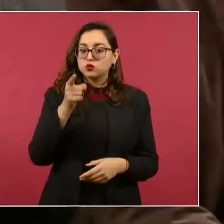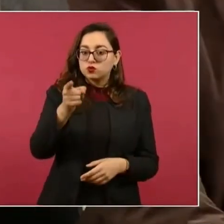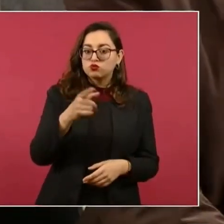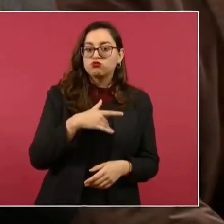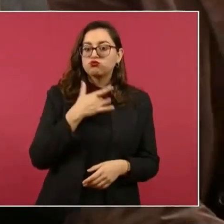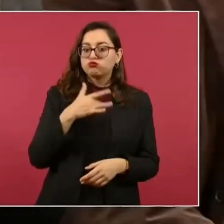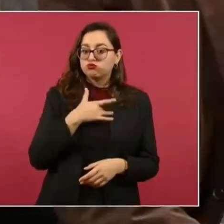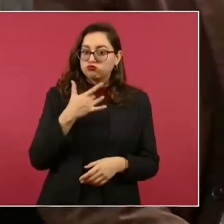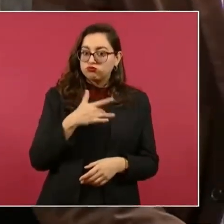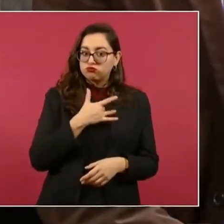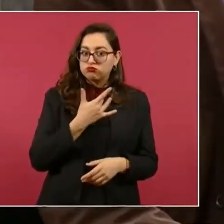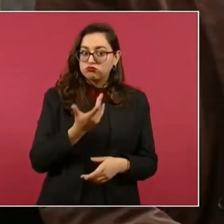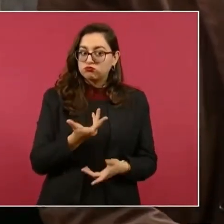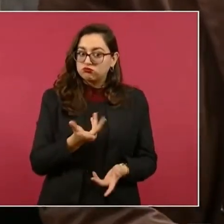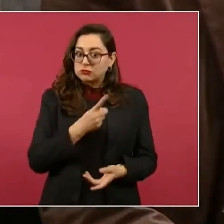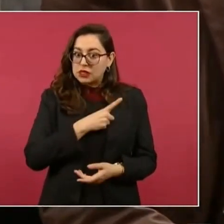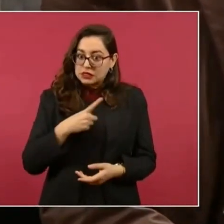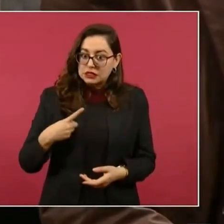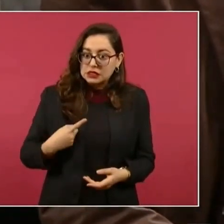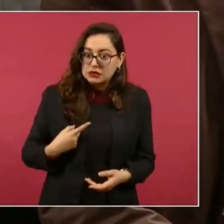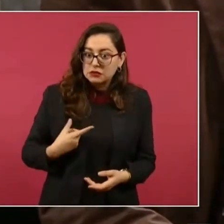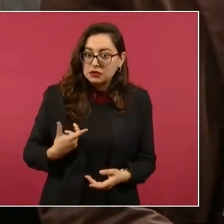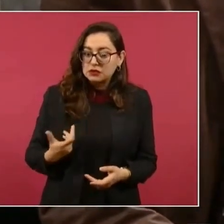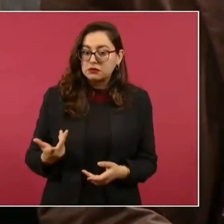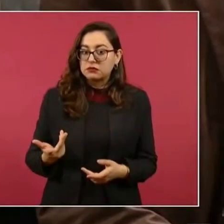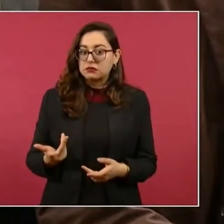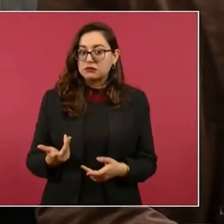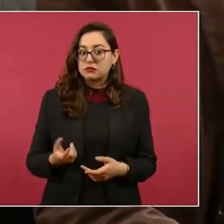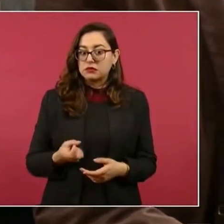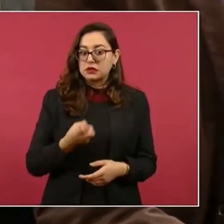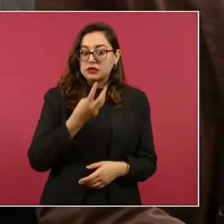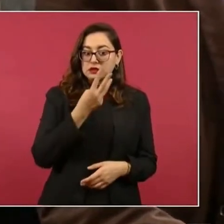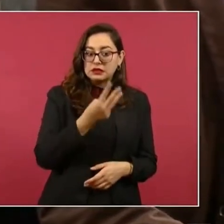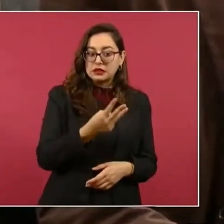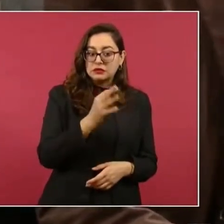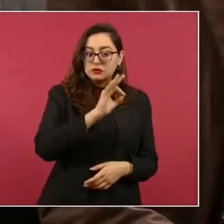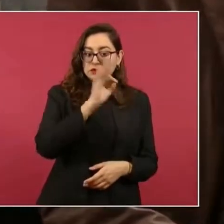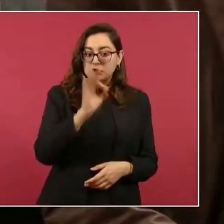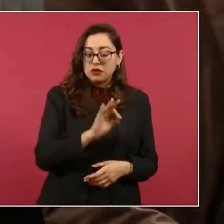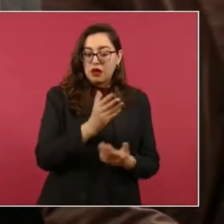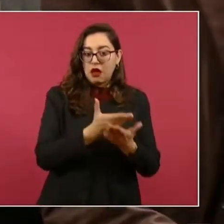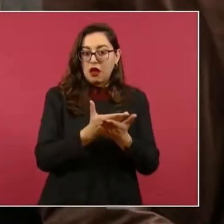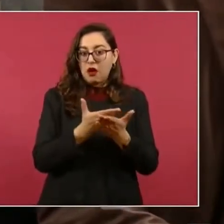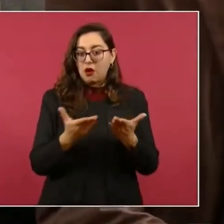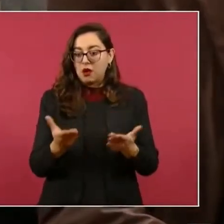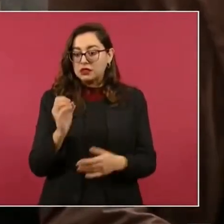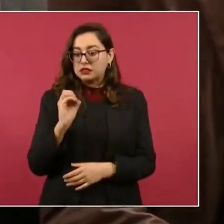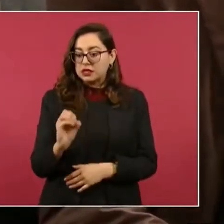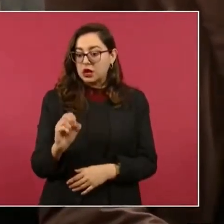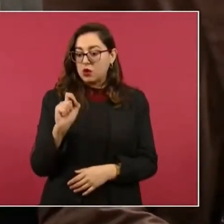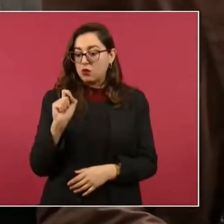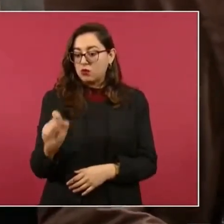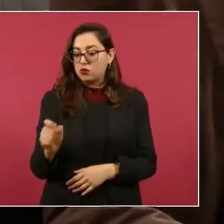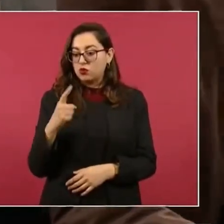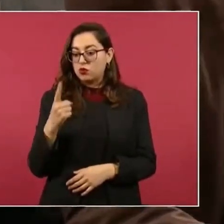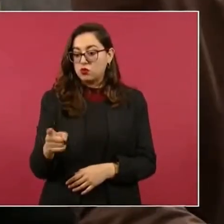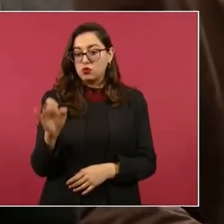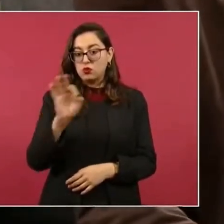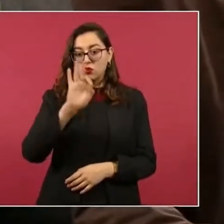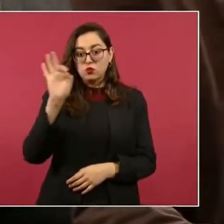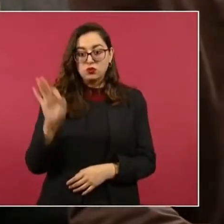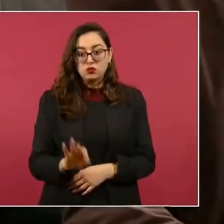modificación con una caída tan drástica del 3 al 0,1, lo cual significaría la pérdida de empleos de